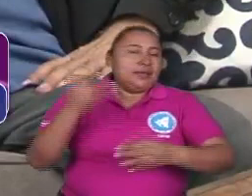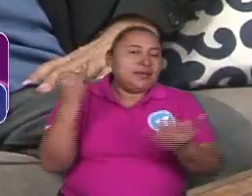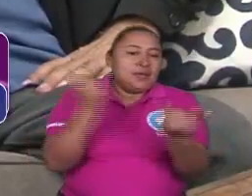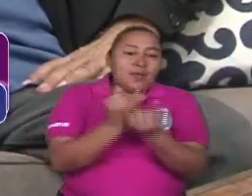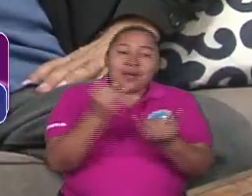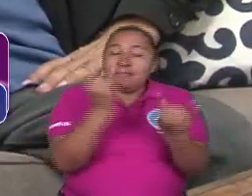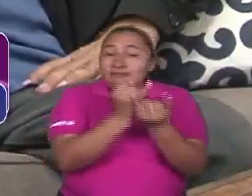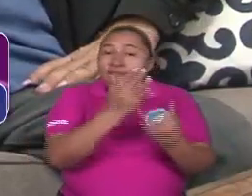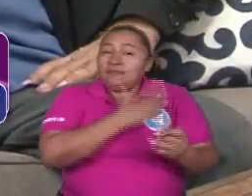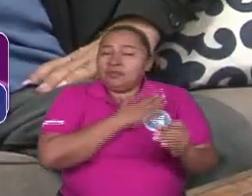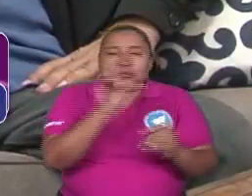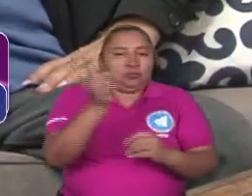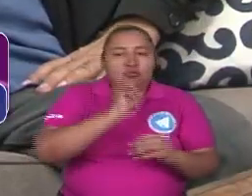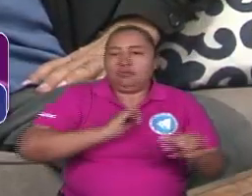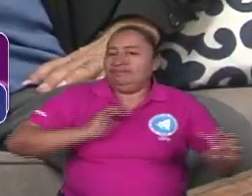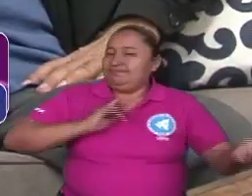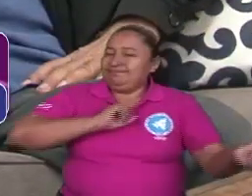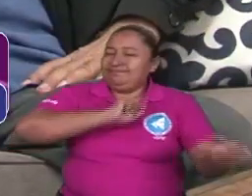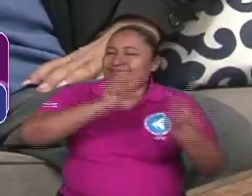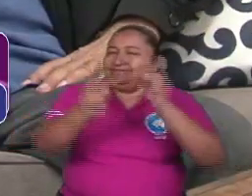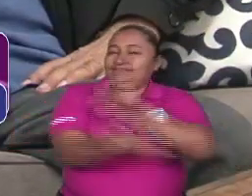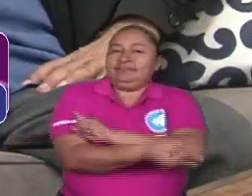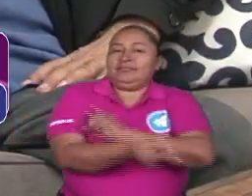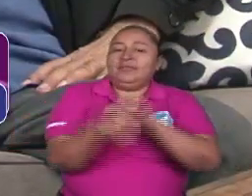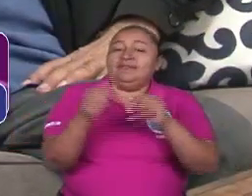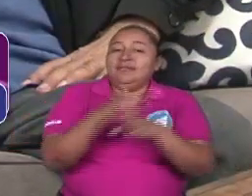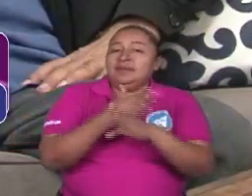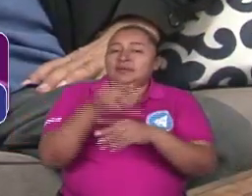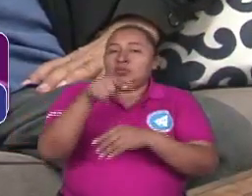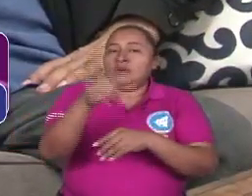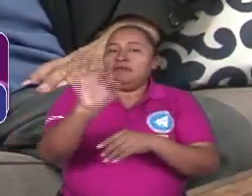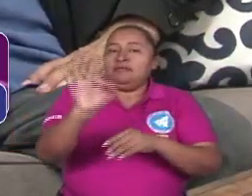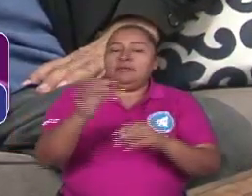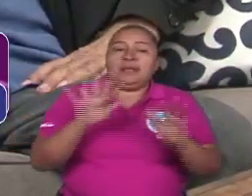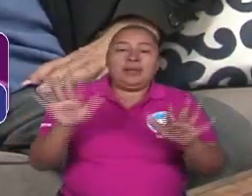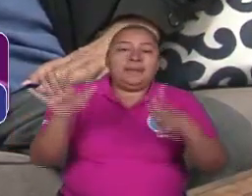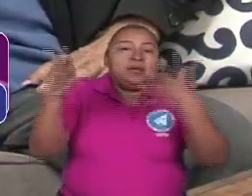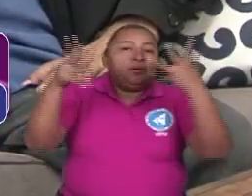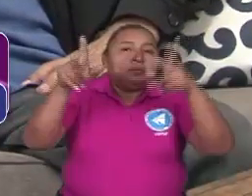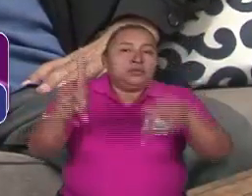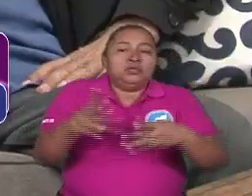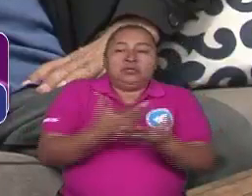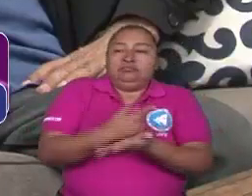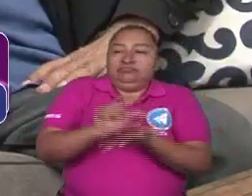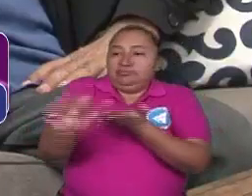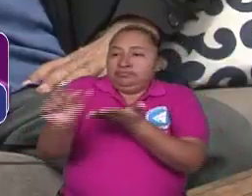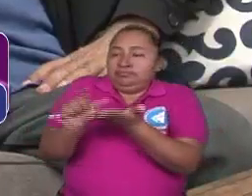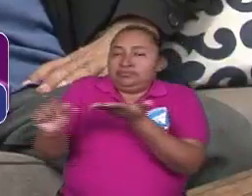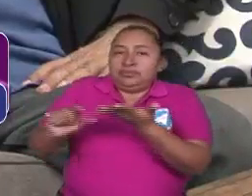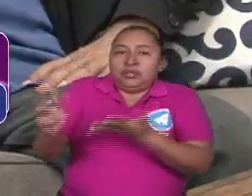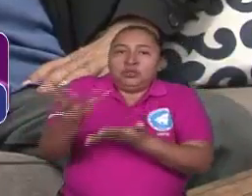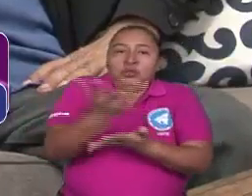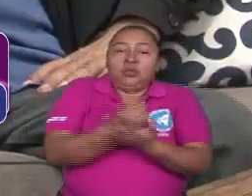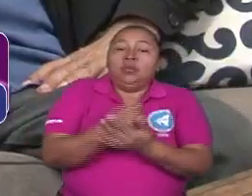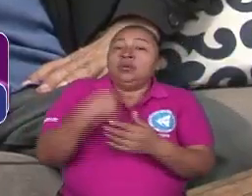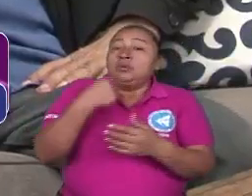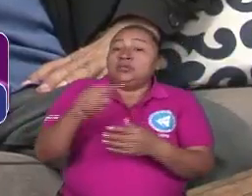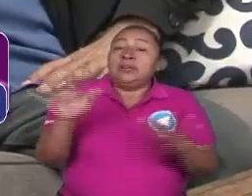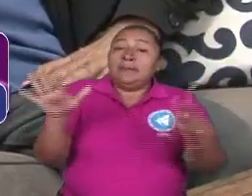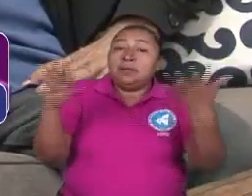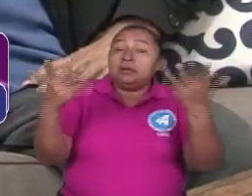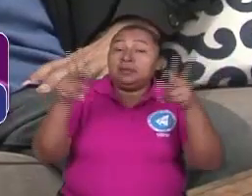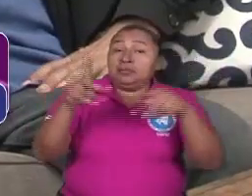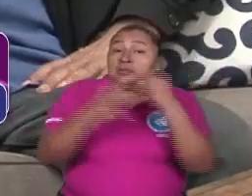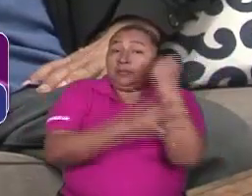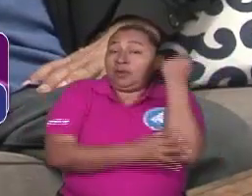somocista acumulador, era un modelo de las mayorías y de los pobres. Exacto. Cuando decimos de las mayorías y